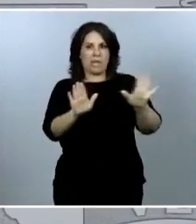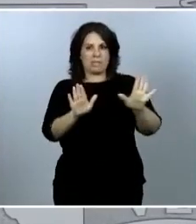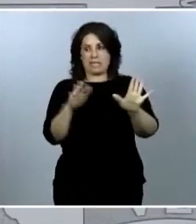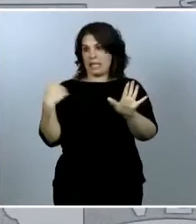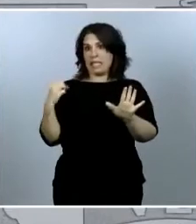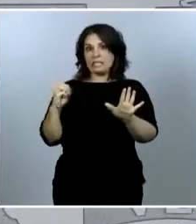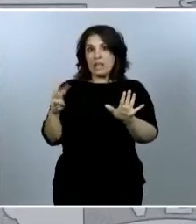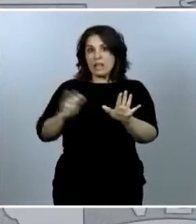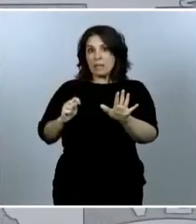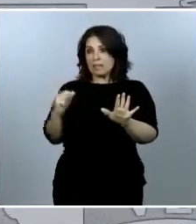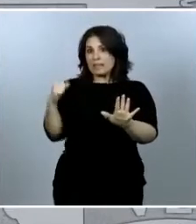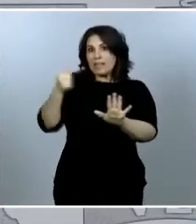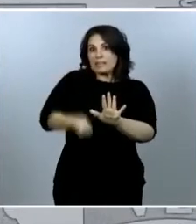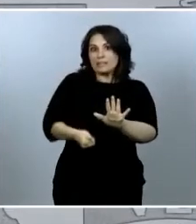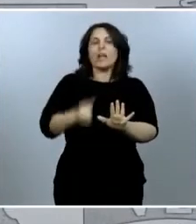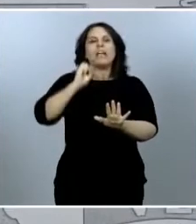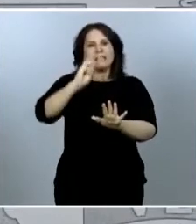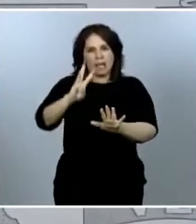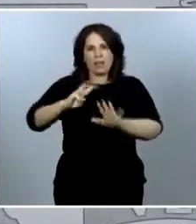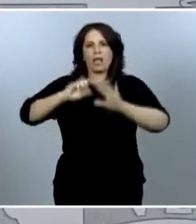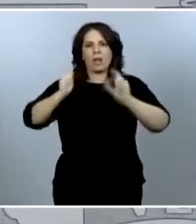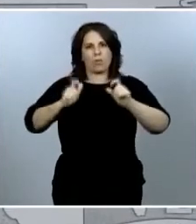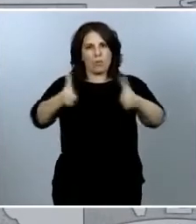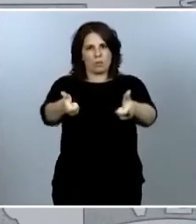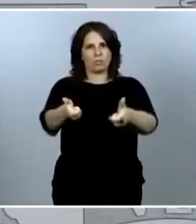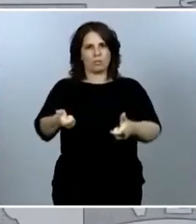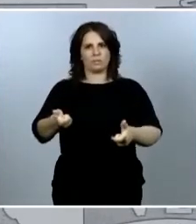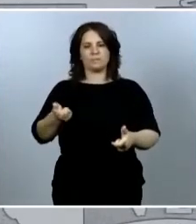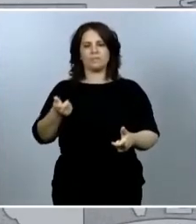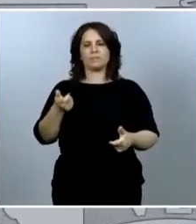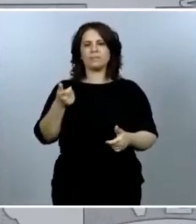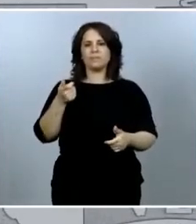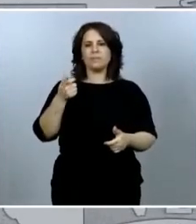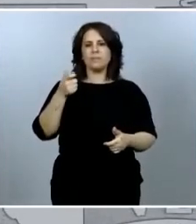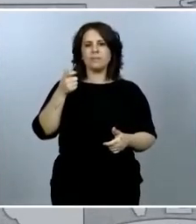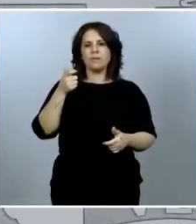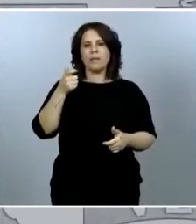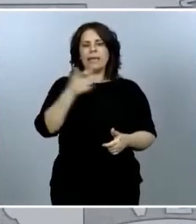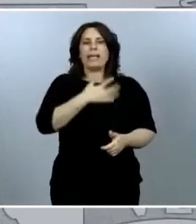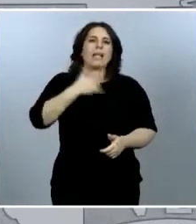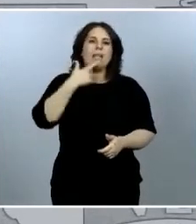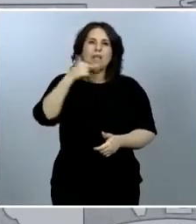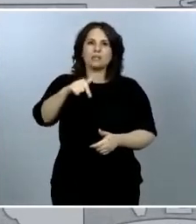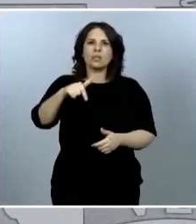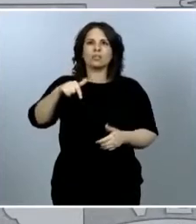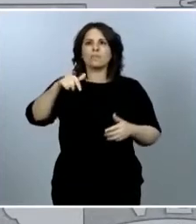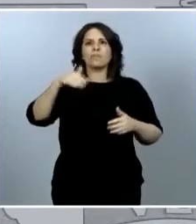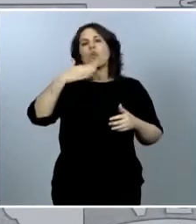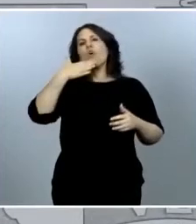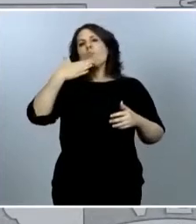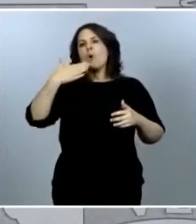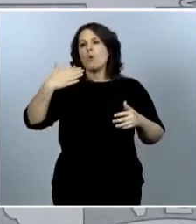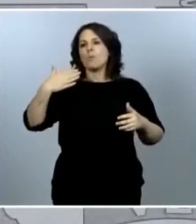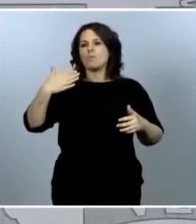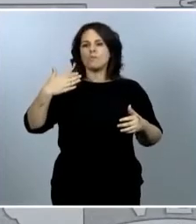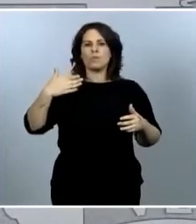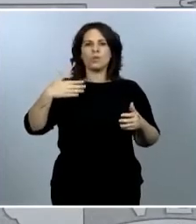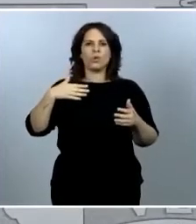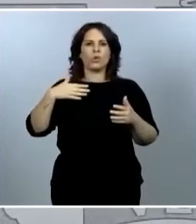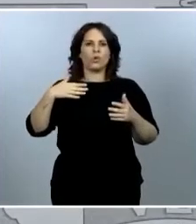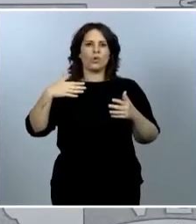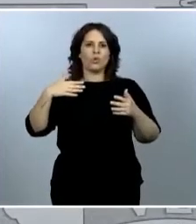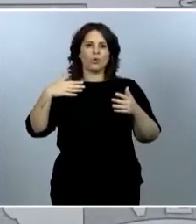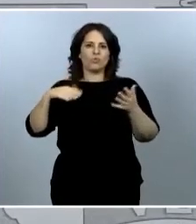autonómicos, que lógicamente no han sido una balsa de aceite, no han faltado, mejor dicho, tensiones,